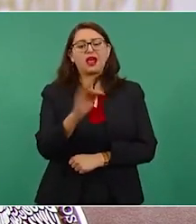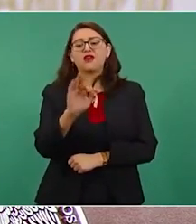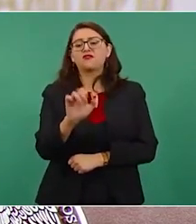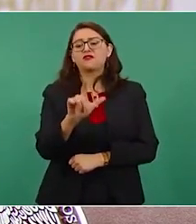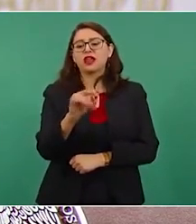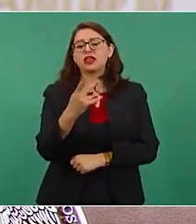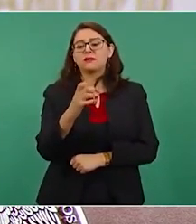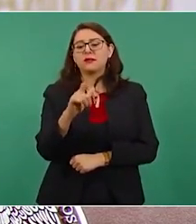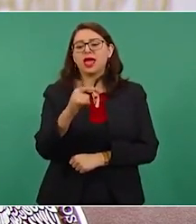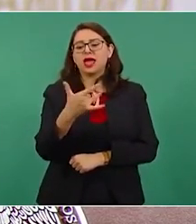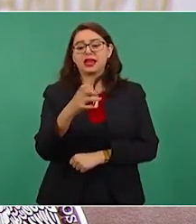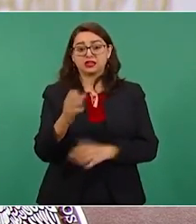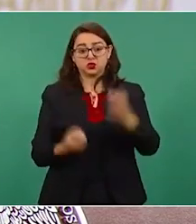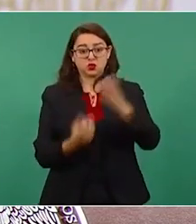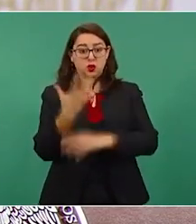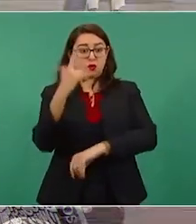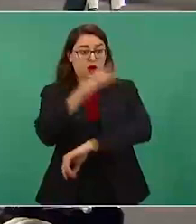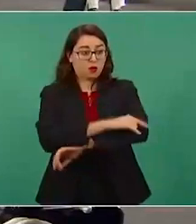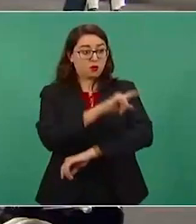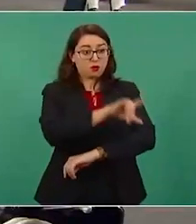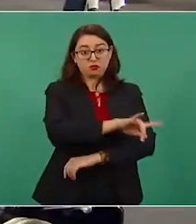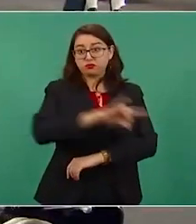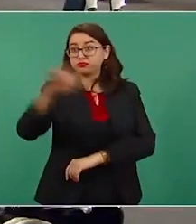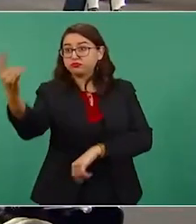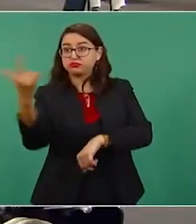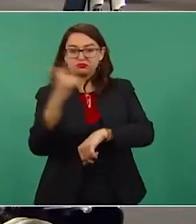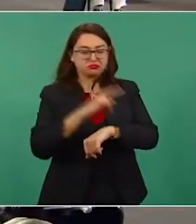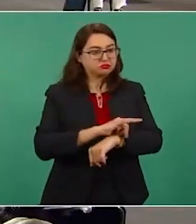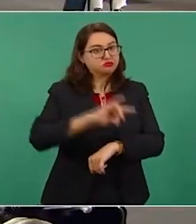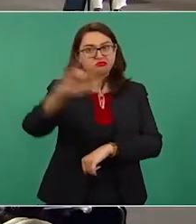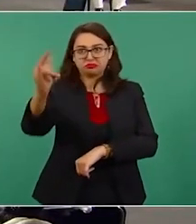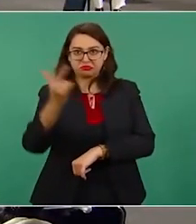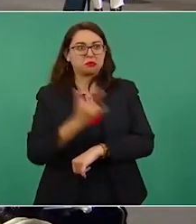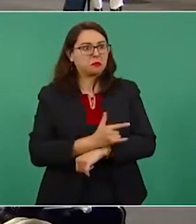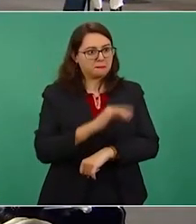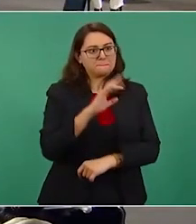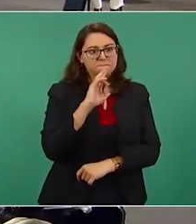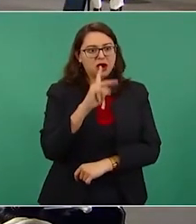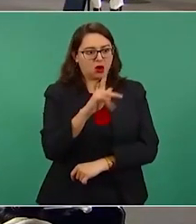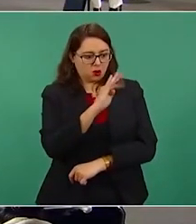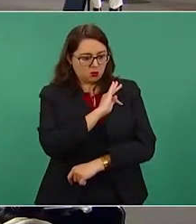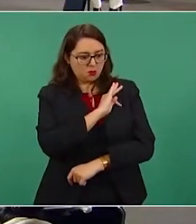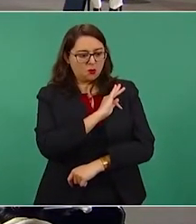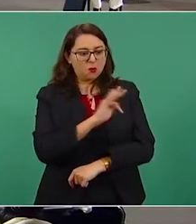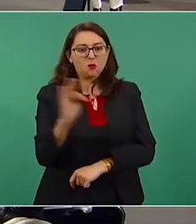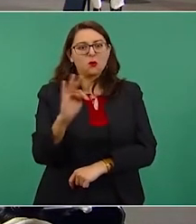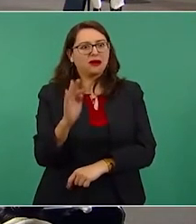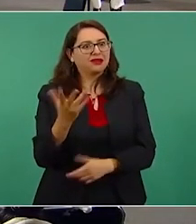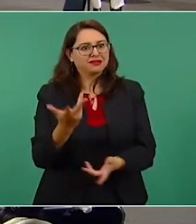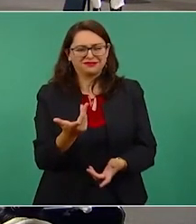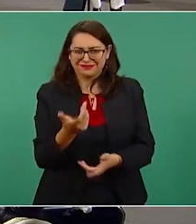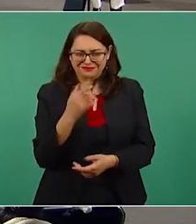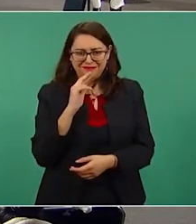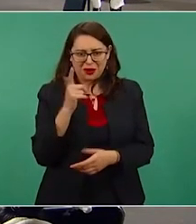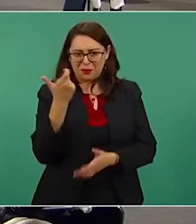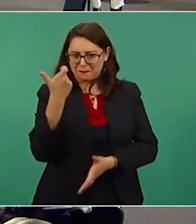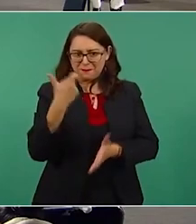Aeropuerto Felipe Ángeles. Pero como siguen enojados con lo del aeropuerto, por eso inventan